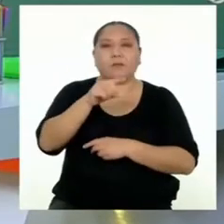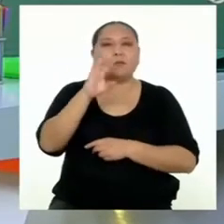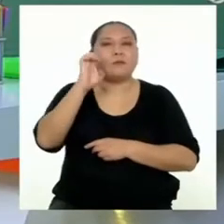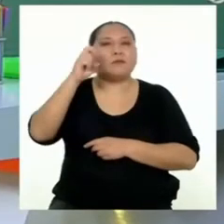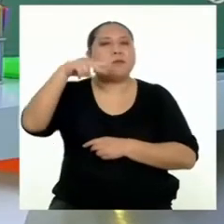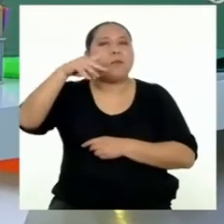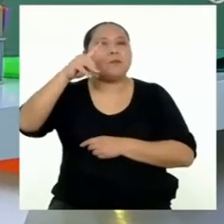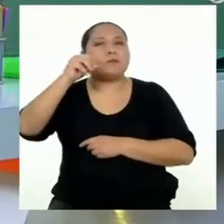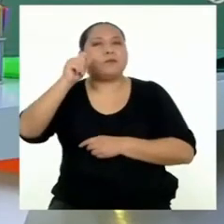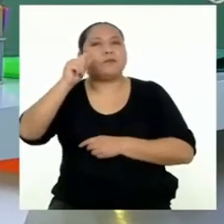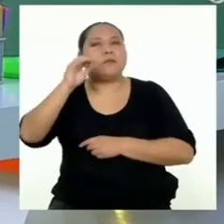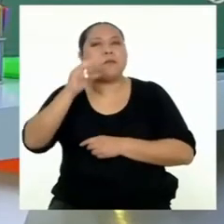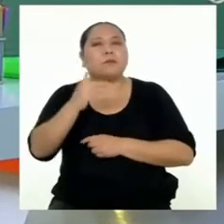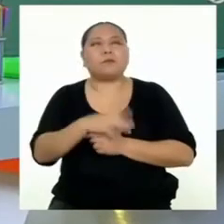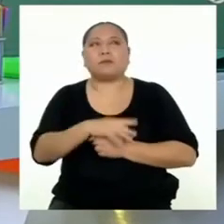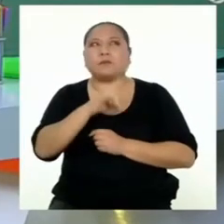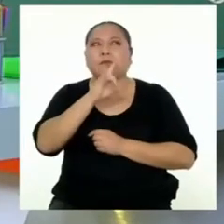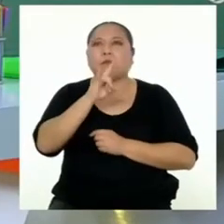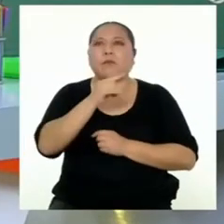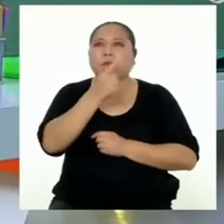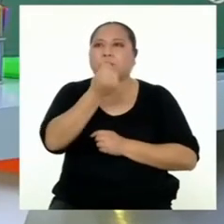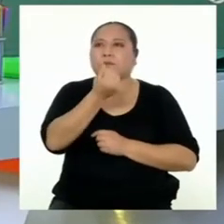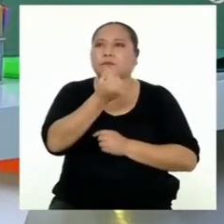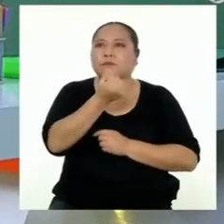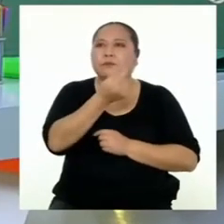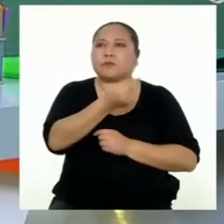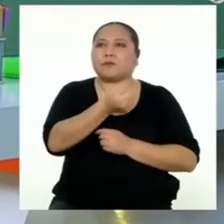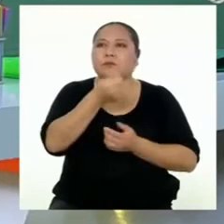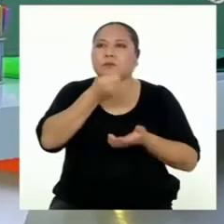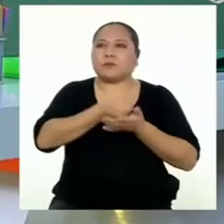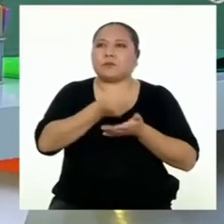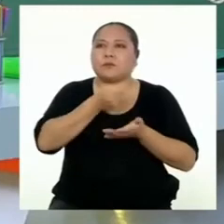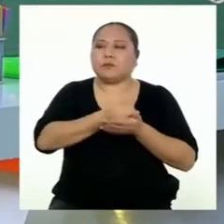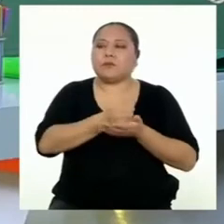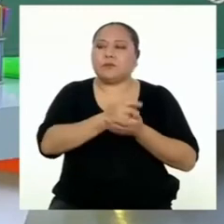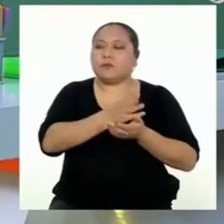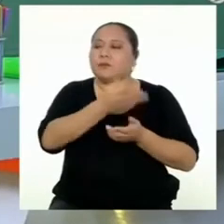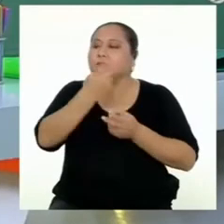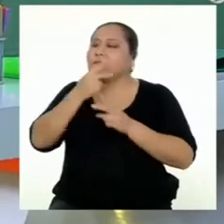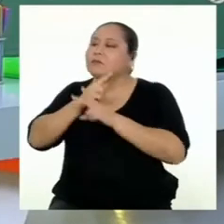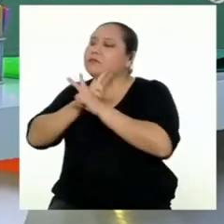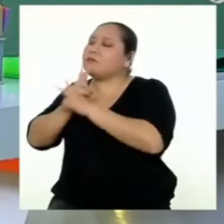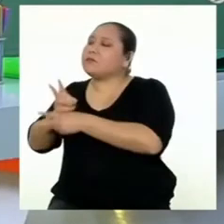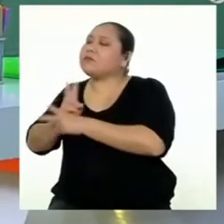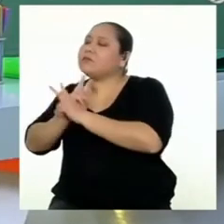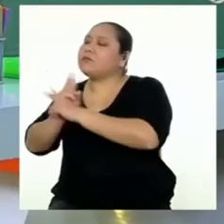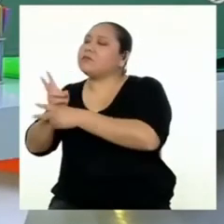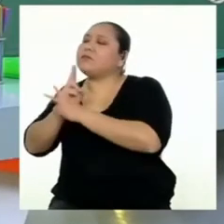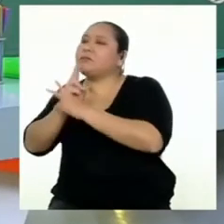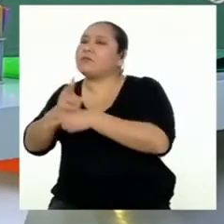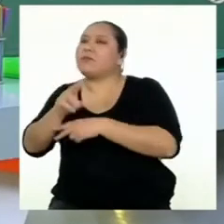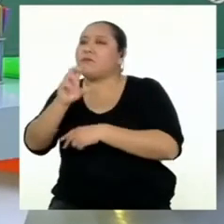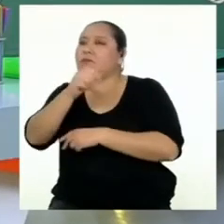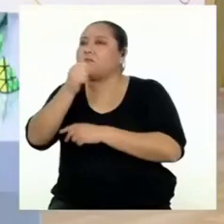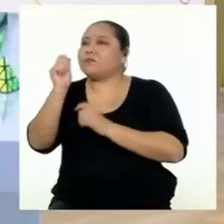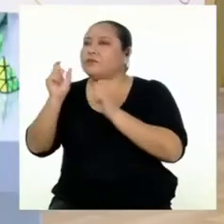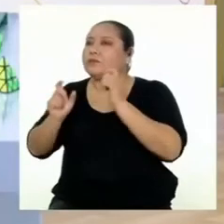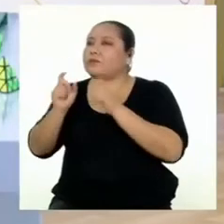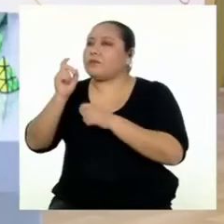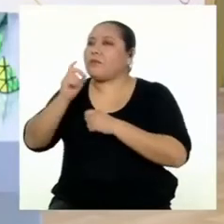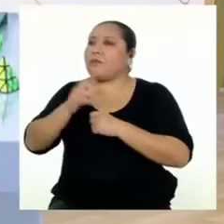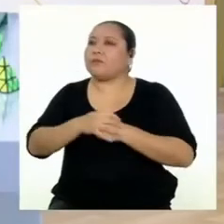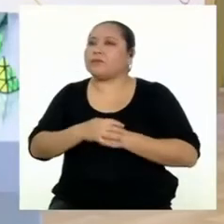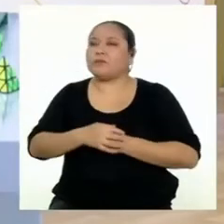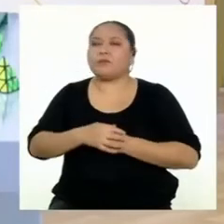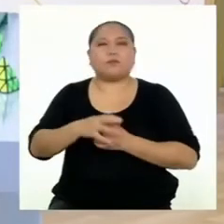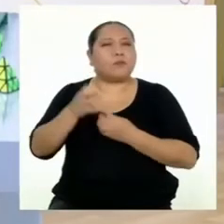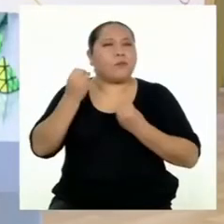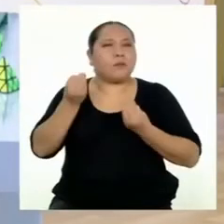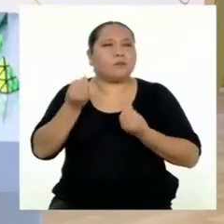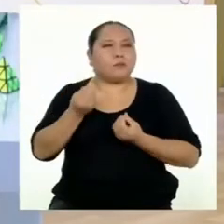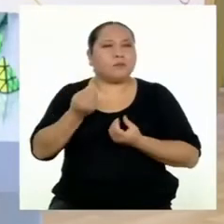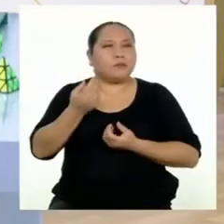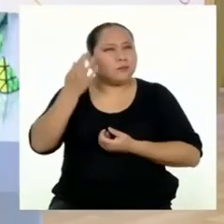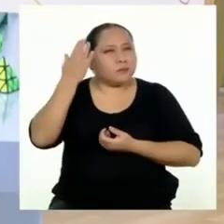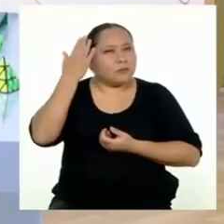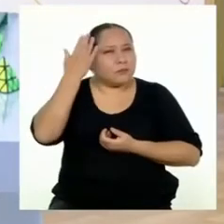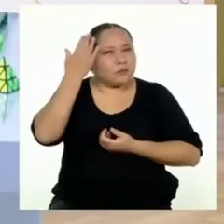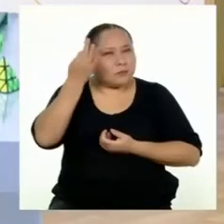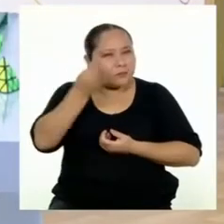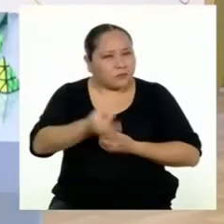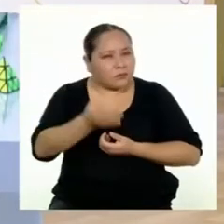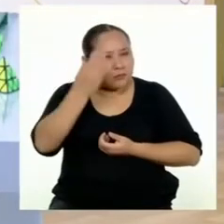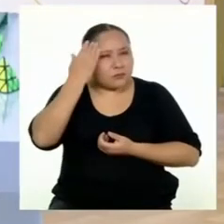si las entidades financieras utilizan el dinero que depositan los ahorristas para realizar préstamos a otras personas? ¿Cómo podemos